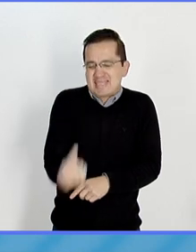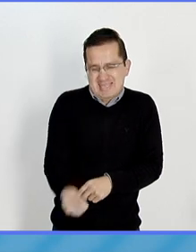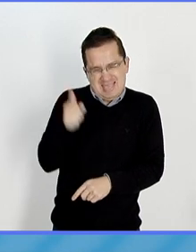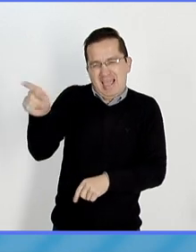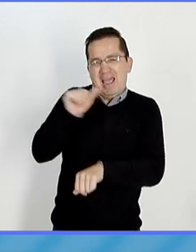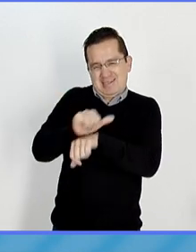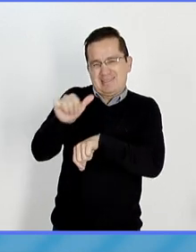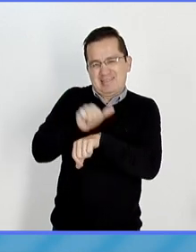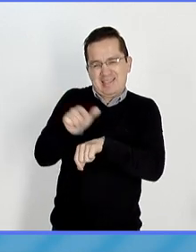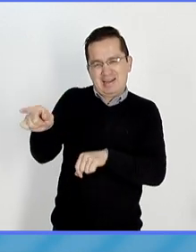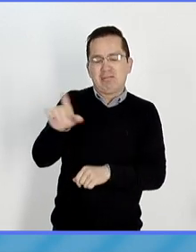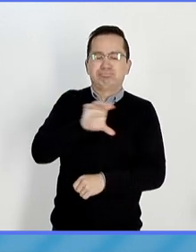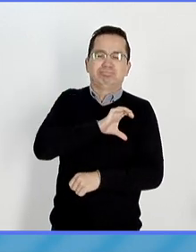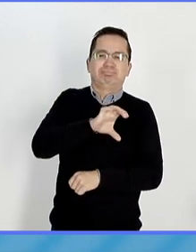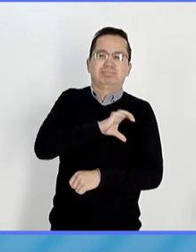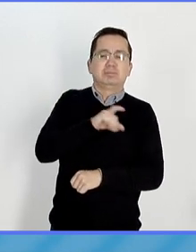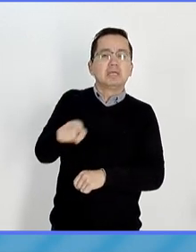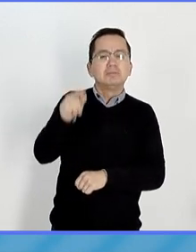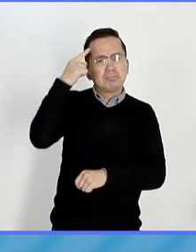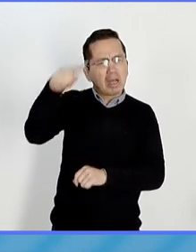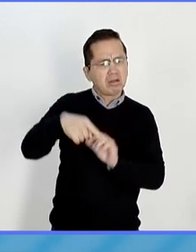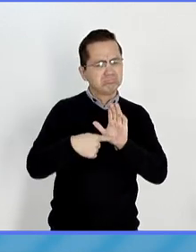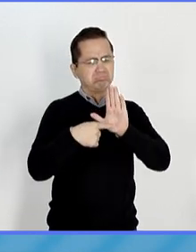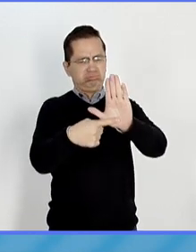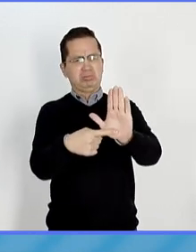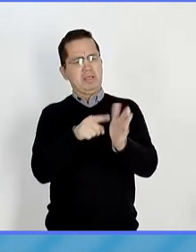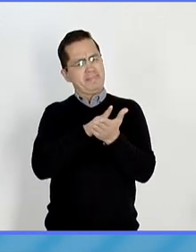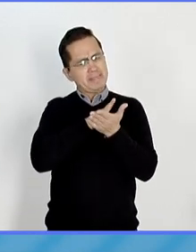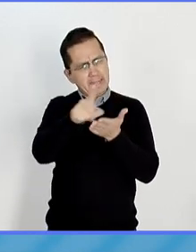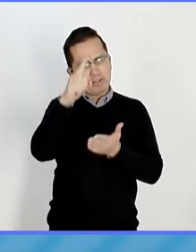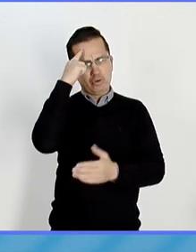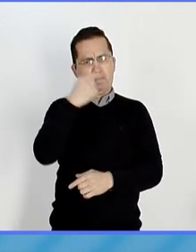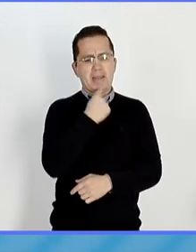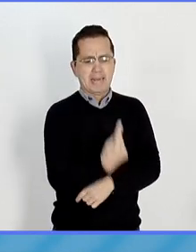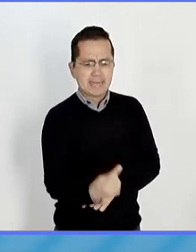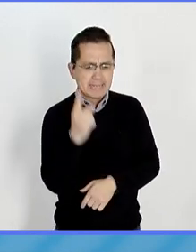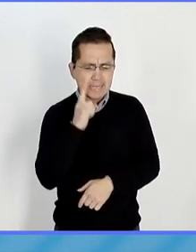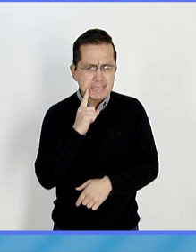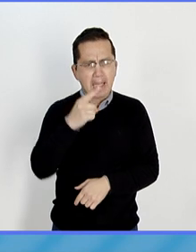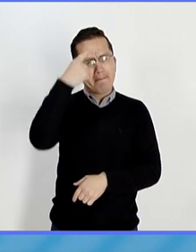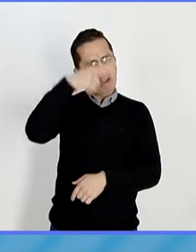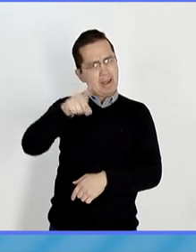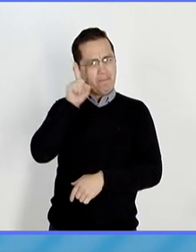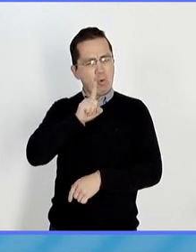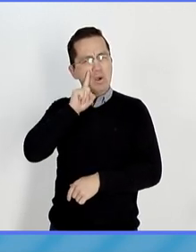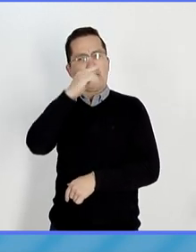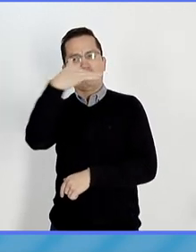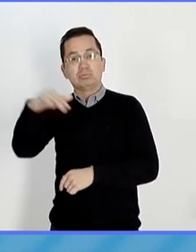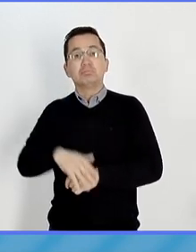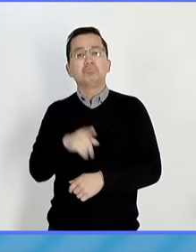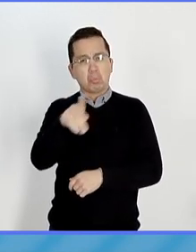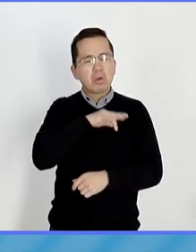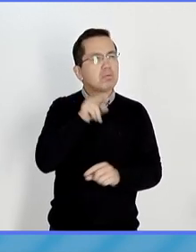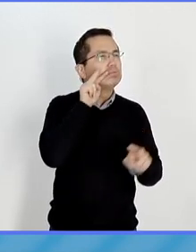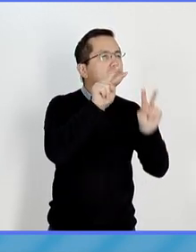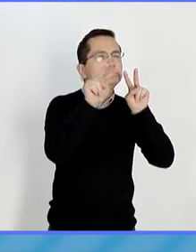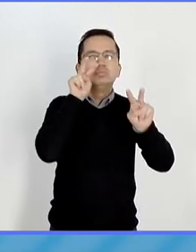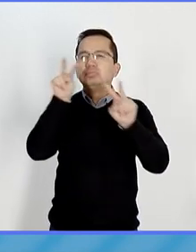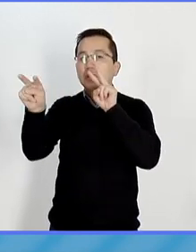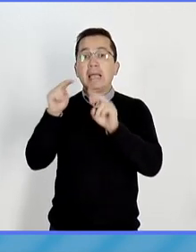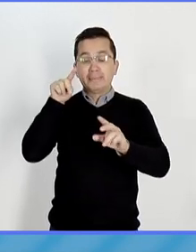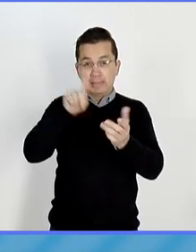importancia de respetar y ejercer los derechos de las mujeres y de las niñas. Disfruten de este recorrido entre viñetas, que fueron